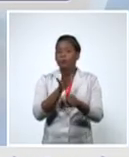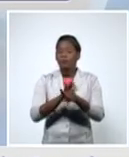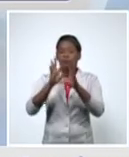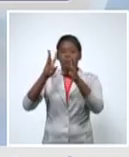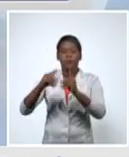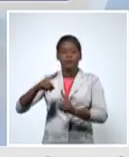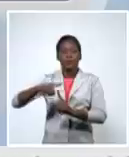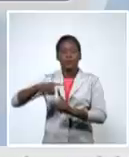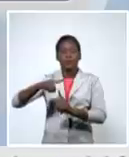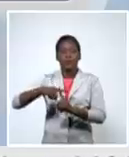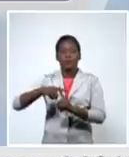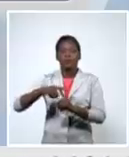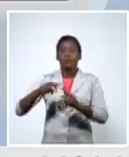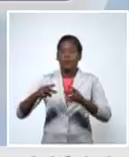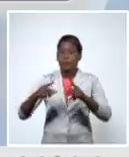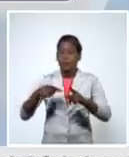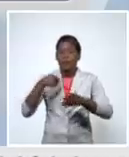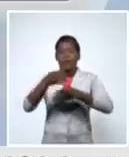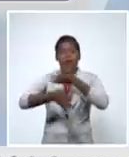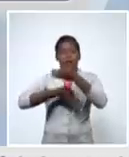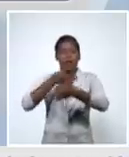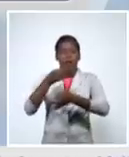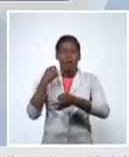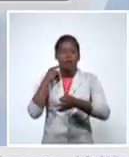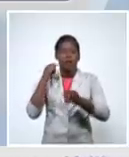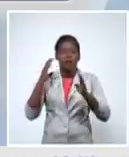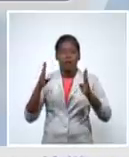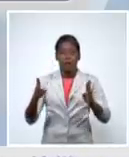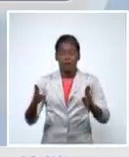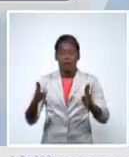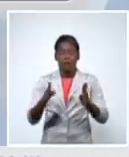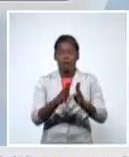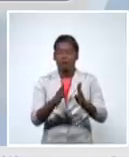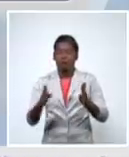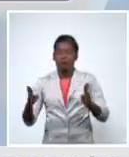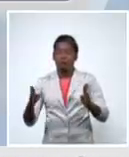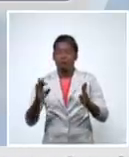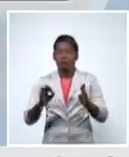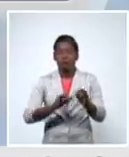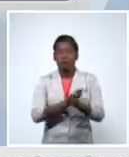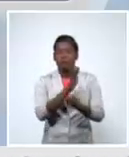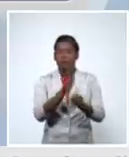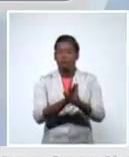reitero desde hace un año con la COVID-19